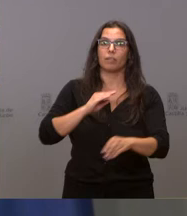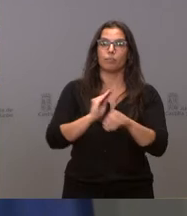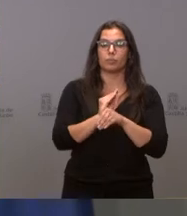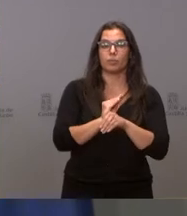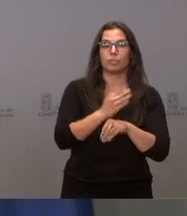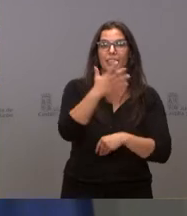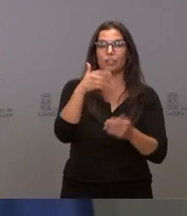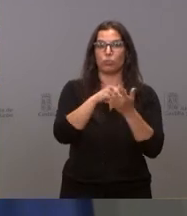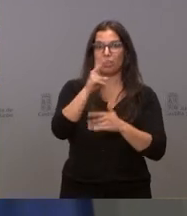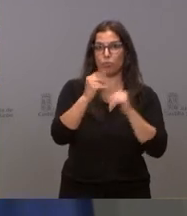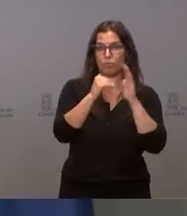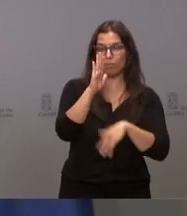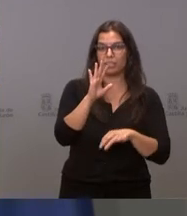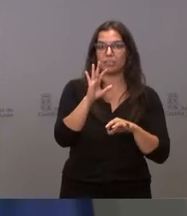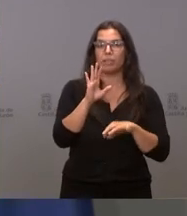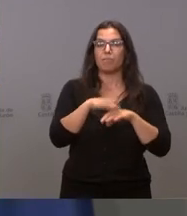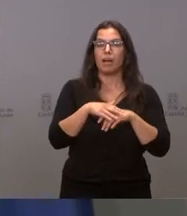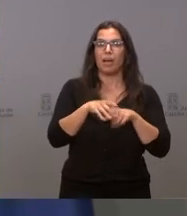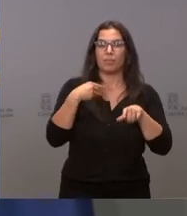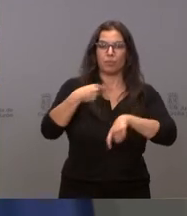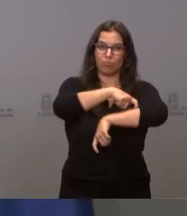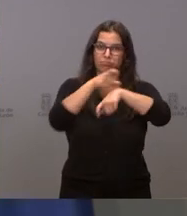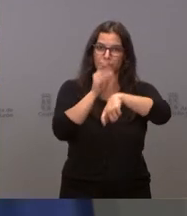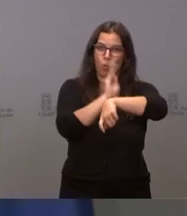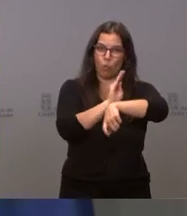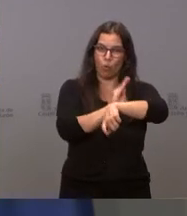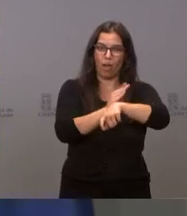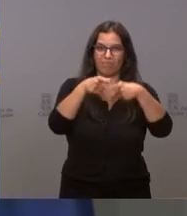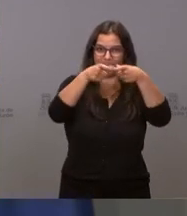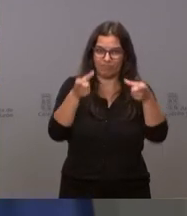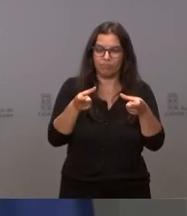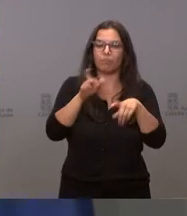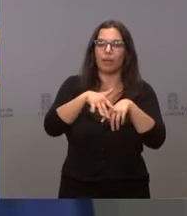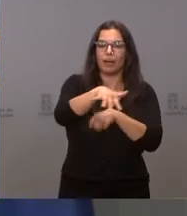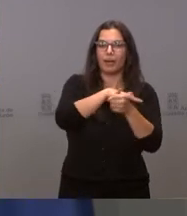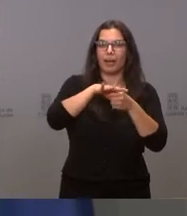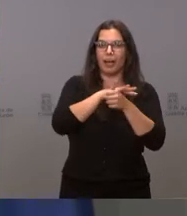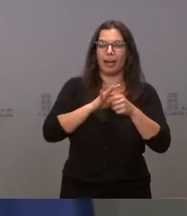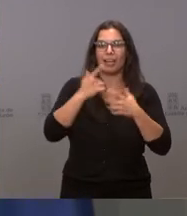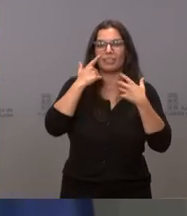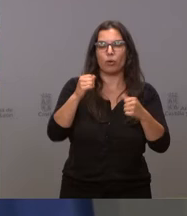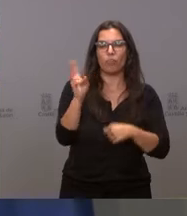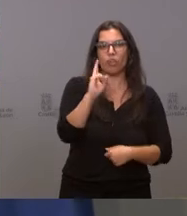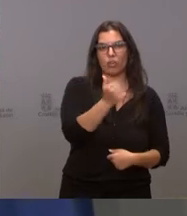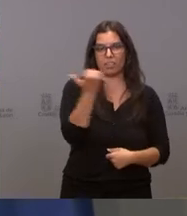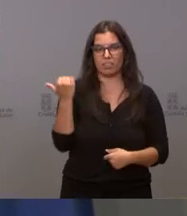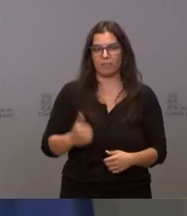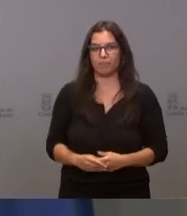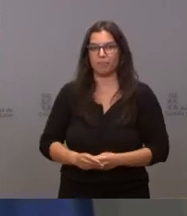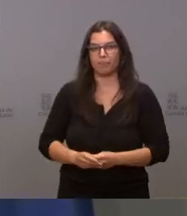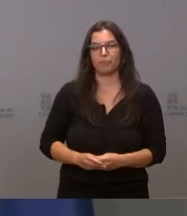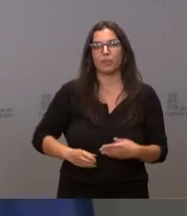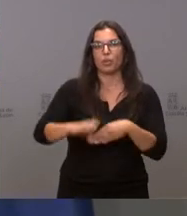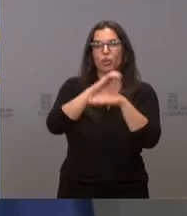de medio millón de euros en apósitos para curas con destino al área de salud de Valladolid Este. La